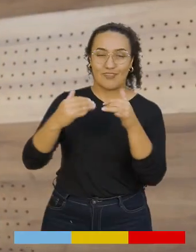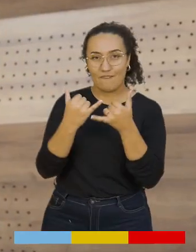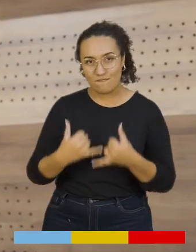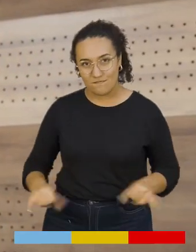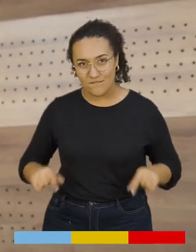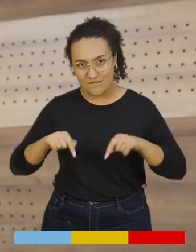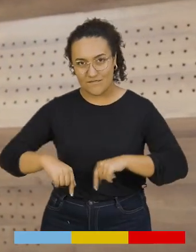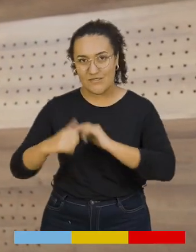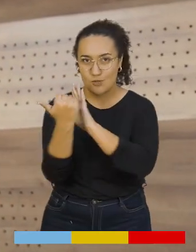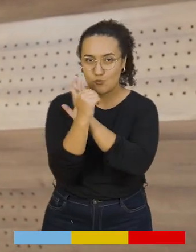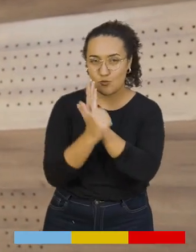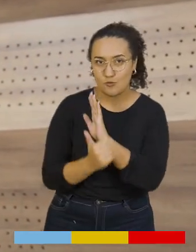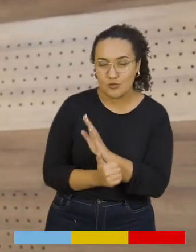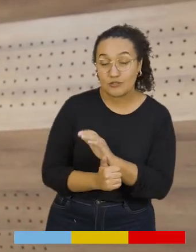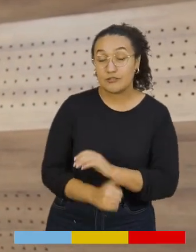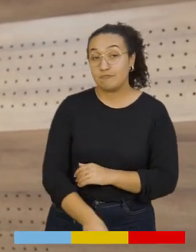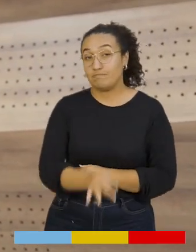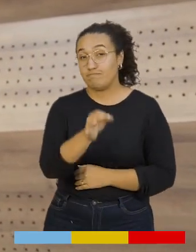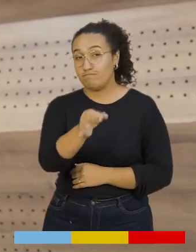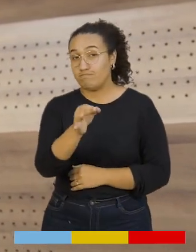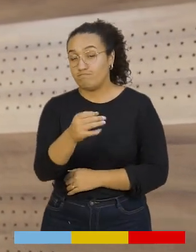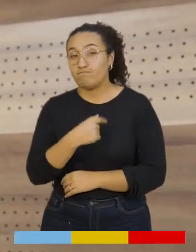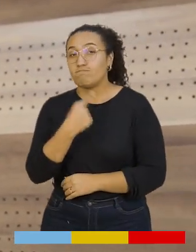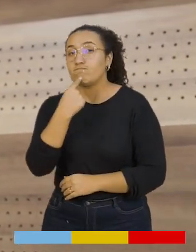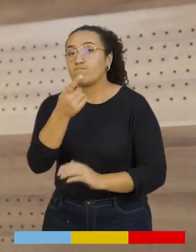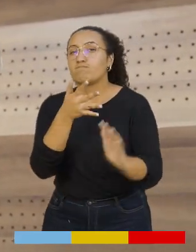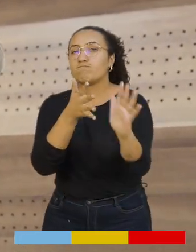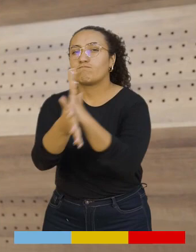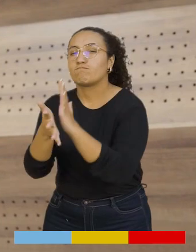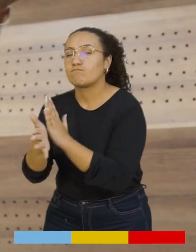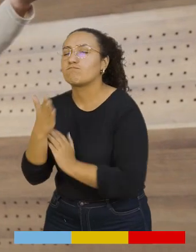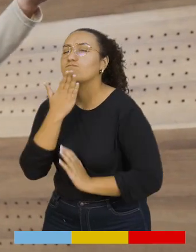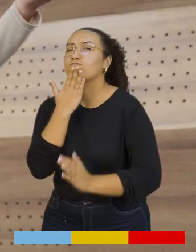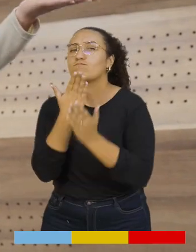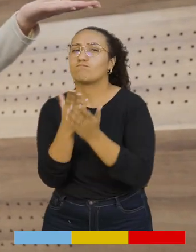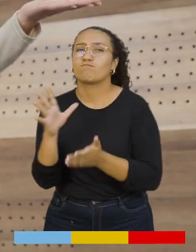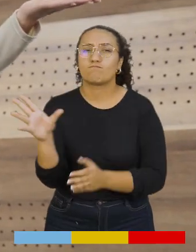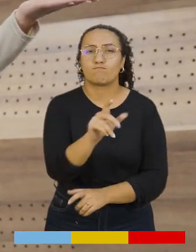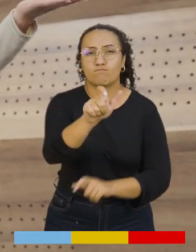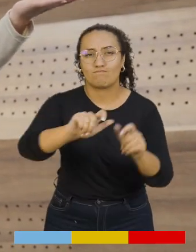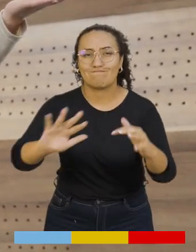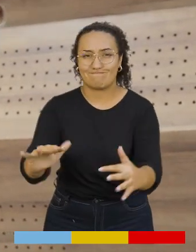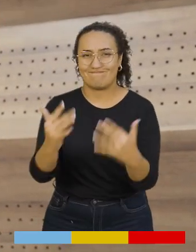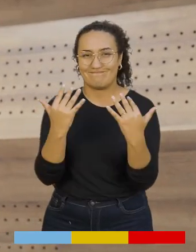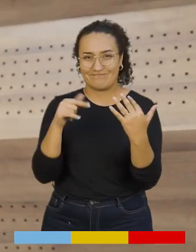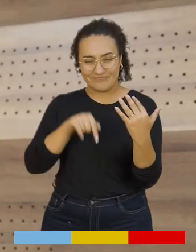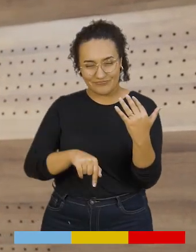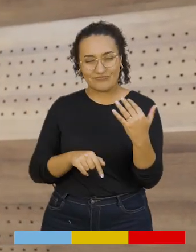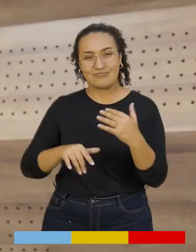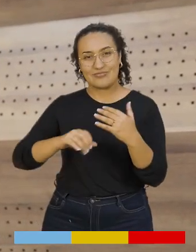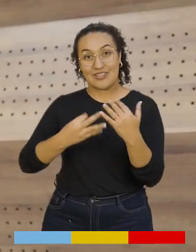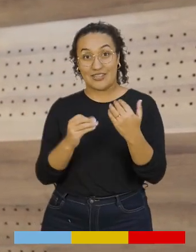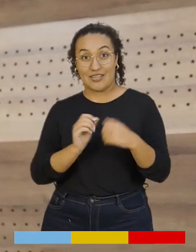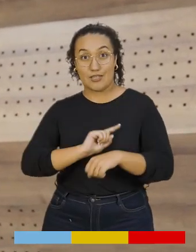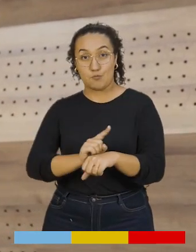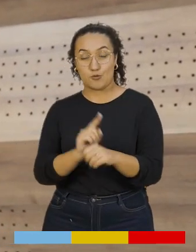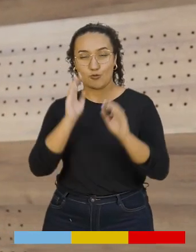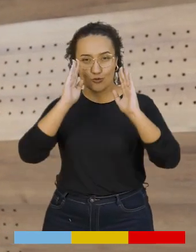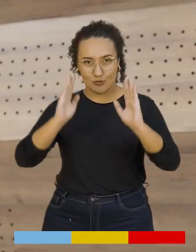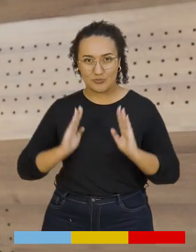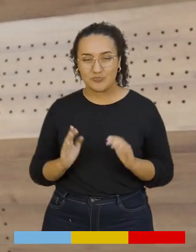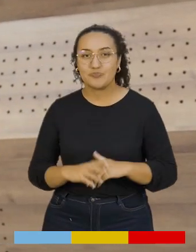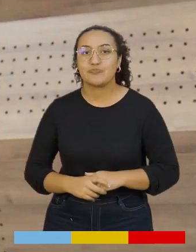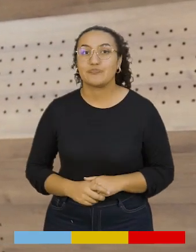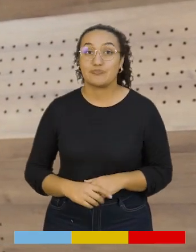Javi, hemos llegado al final de nuestro programa, pero como siempre agradecemos a todos los televidentes por habernos acompañado